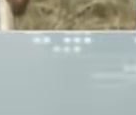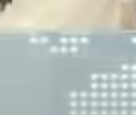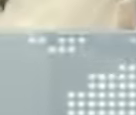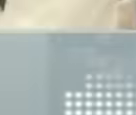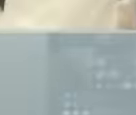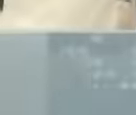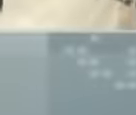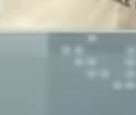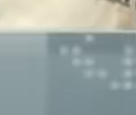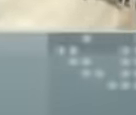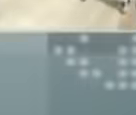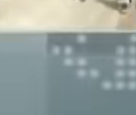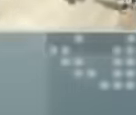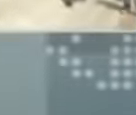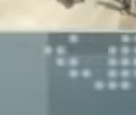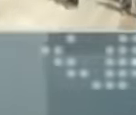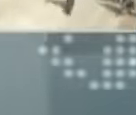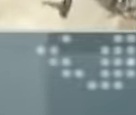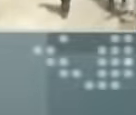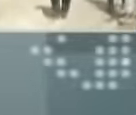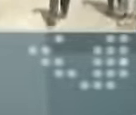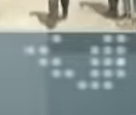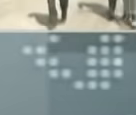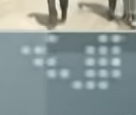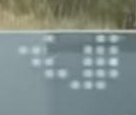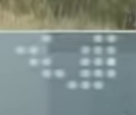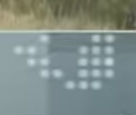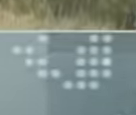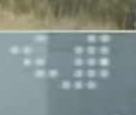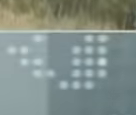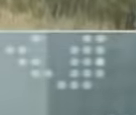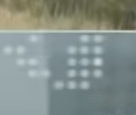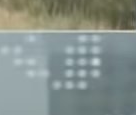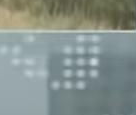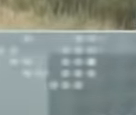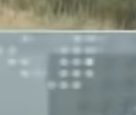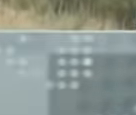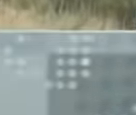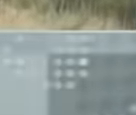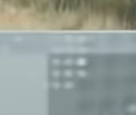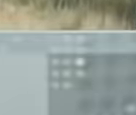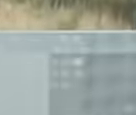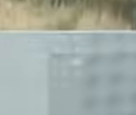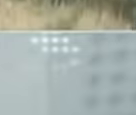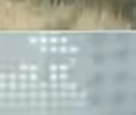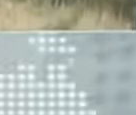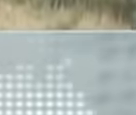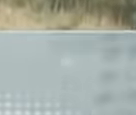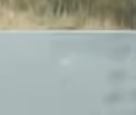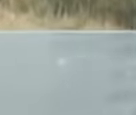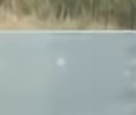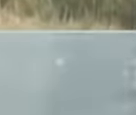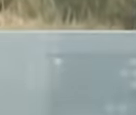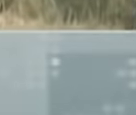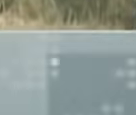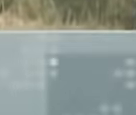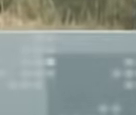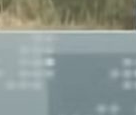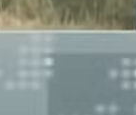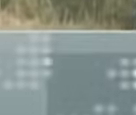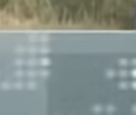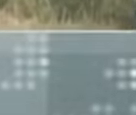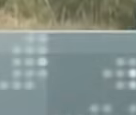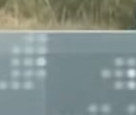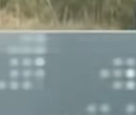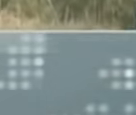Una especie está en peligro de extinción. La especie humana. Los